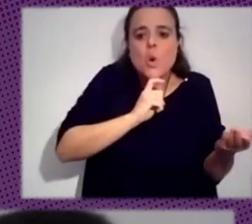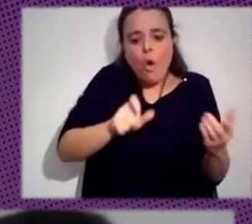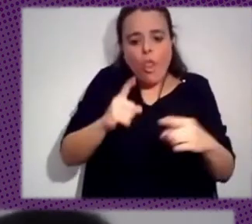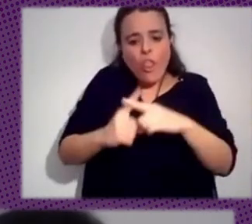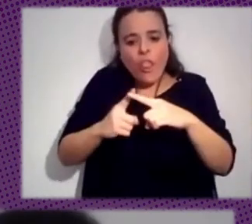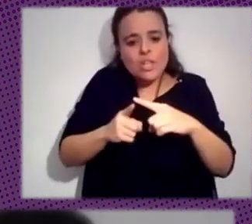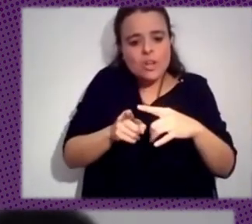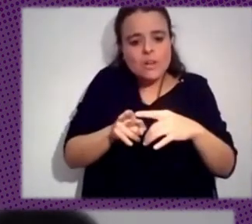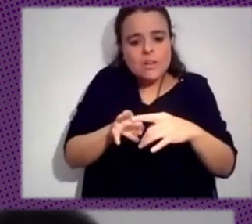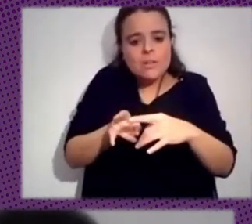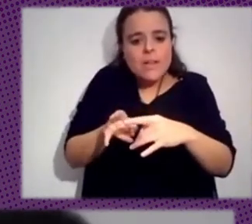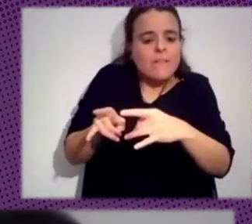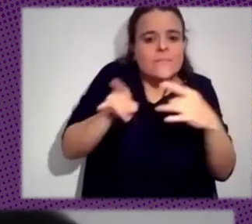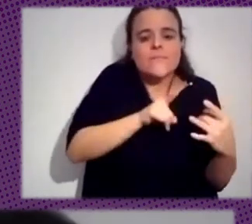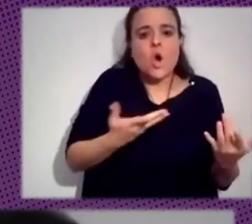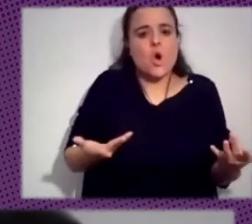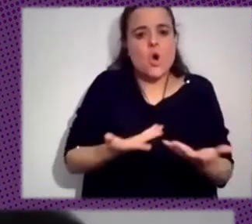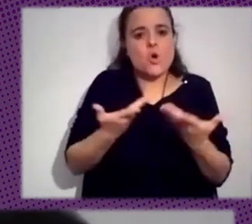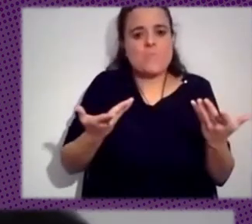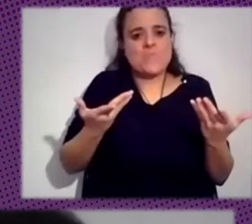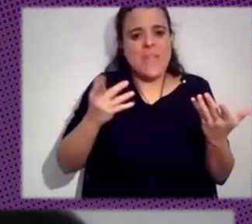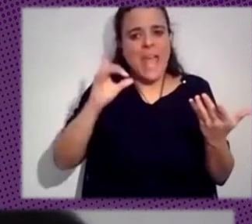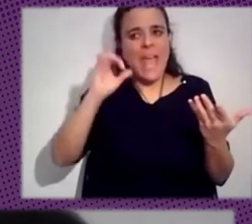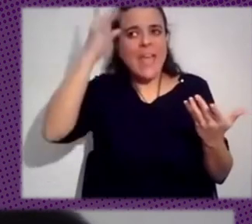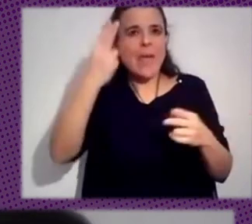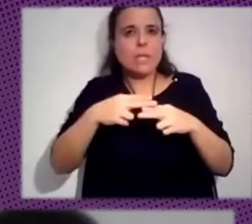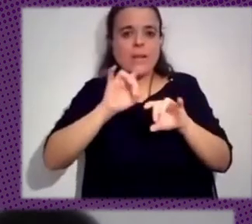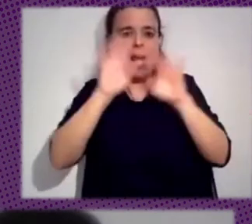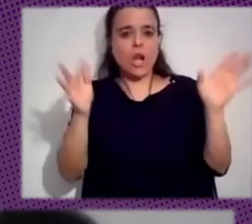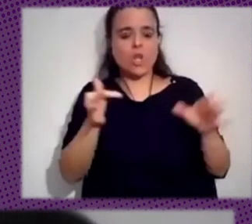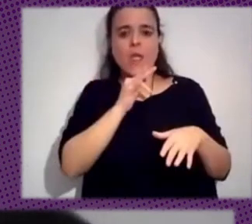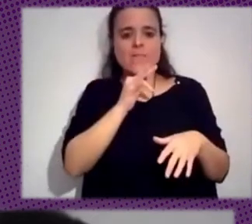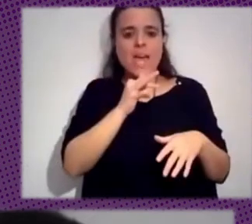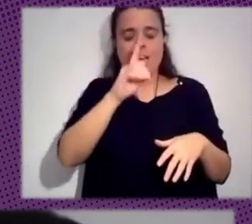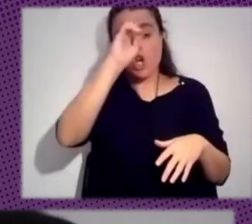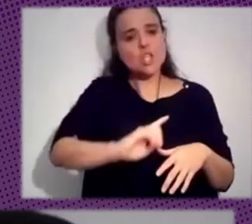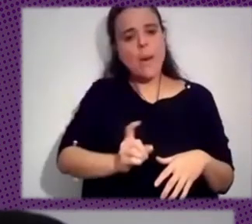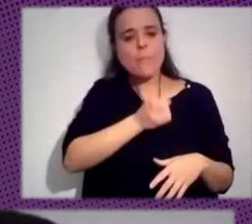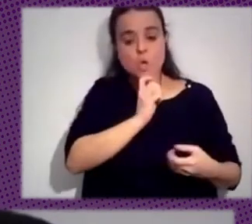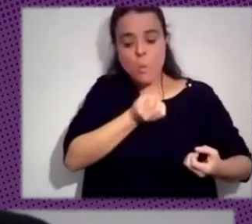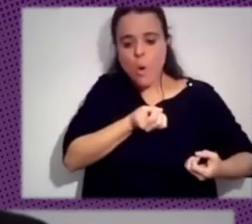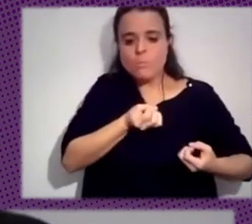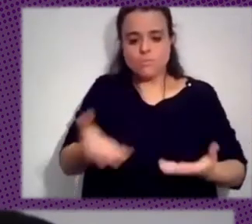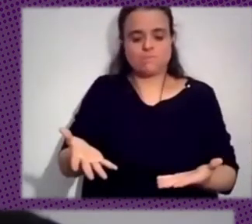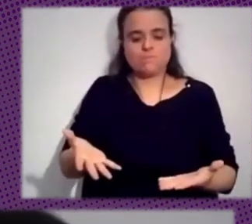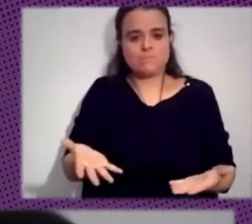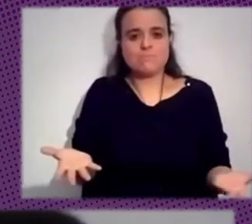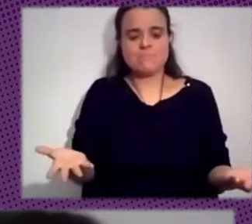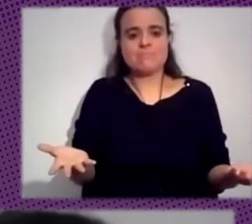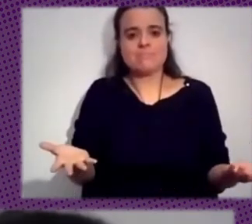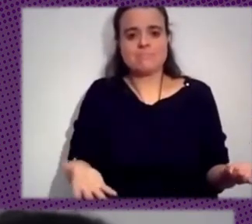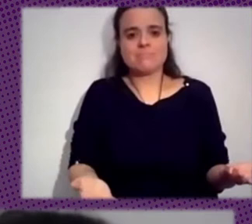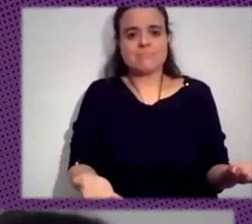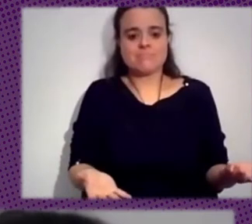esa gente que no tiene tan clara su identidad política, y estamos un poco comunicando para la burbuja, que es esto que también nos pasa, es